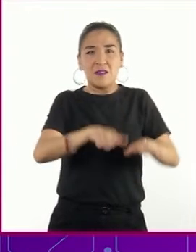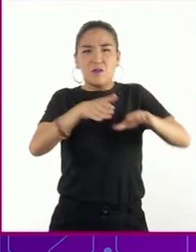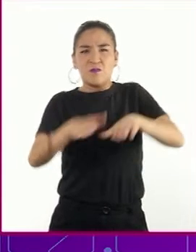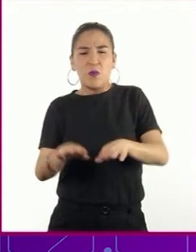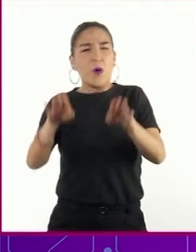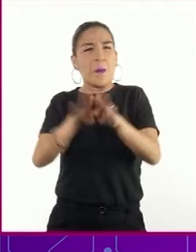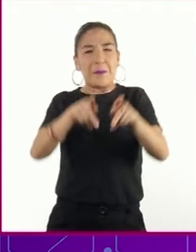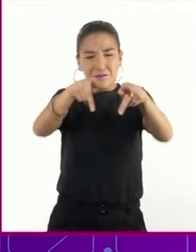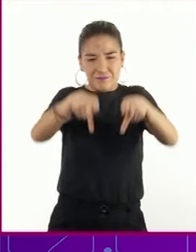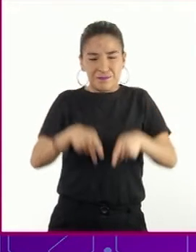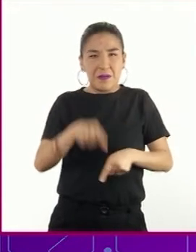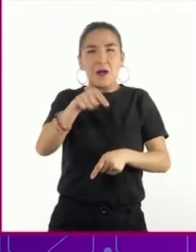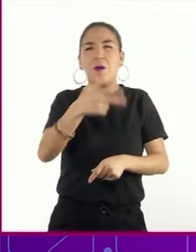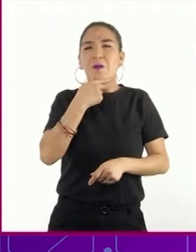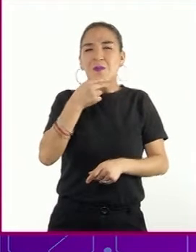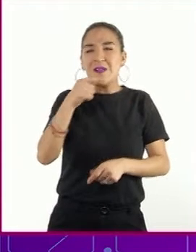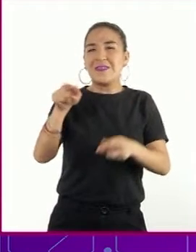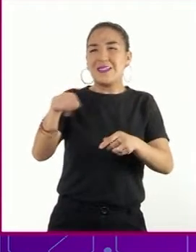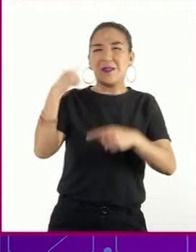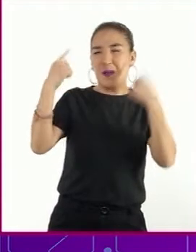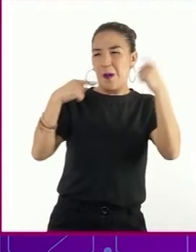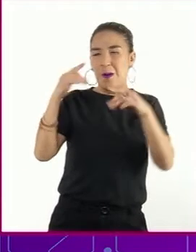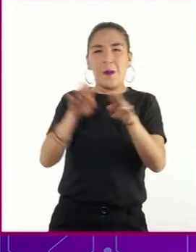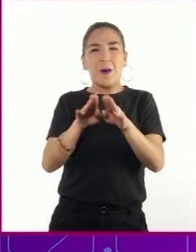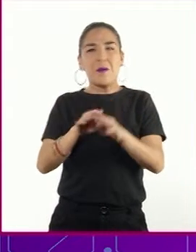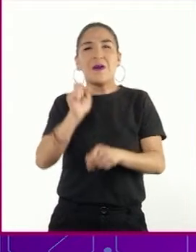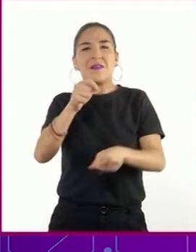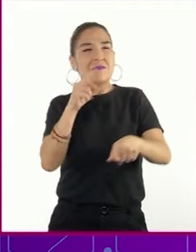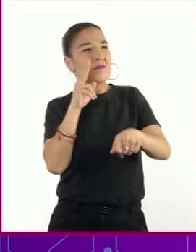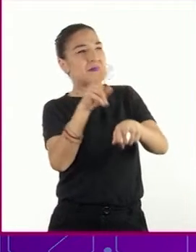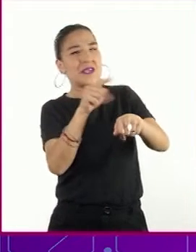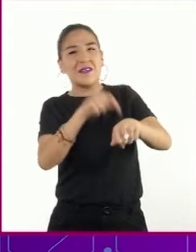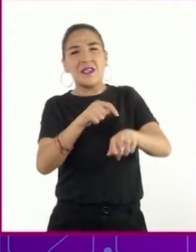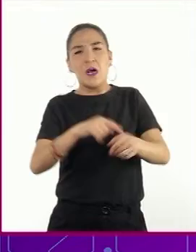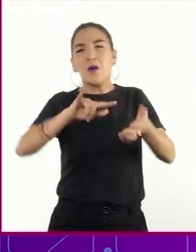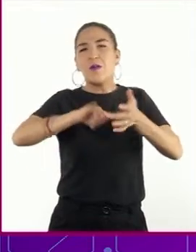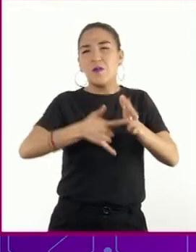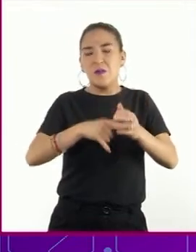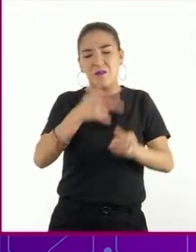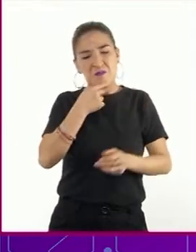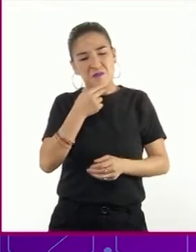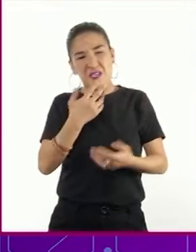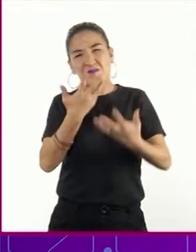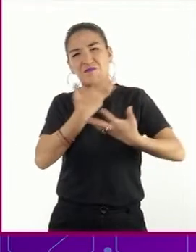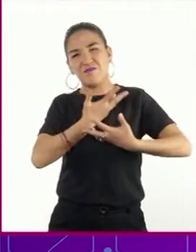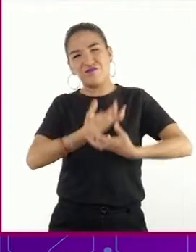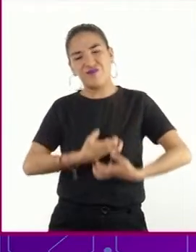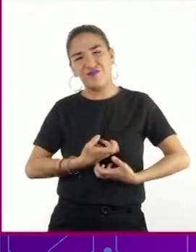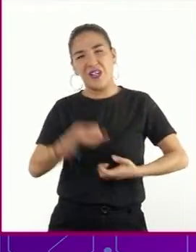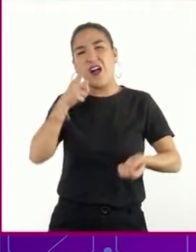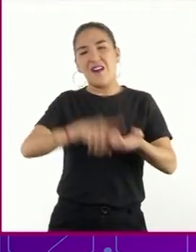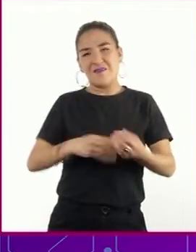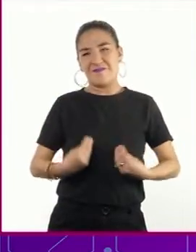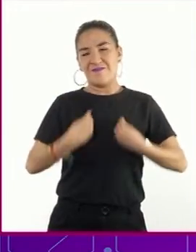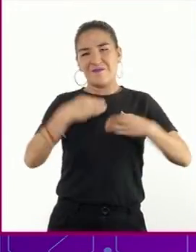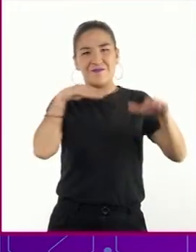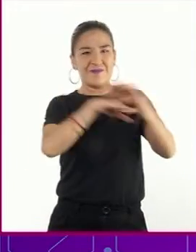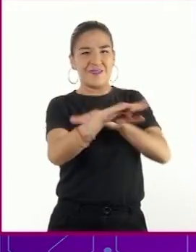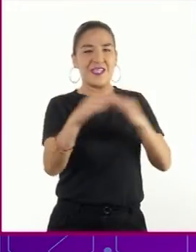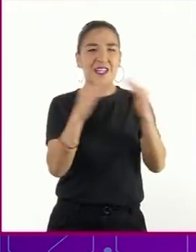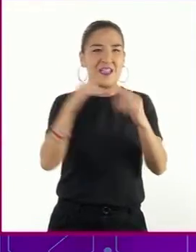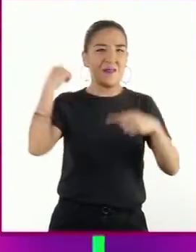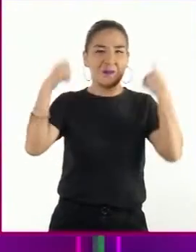marinero chiflado que muestra el reloj que da la hora del desdichado que está en la casa de los locos.